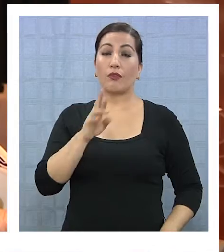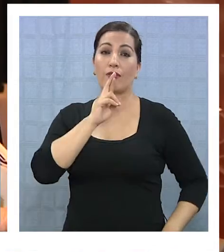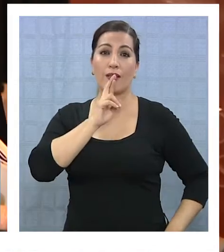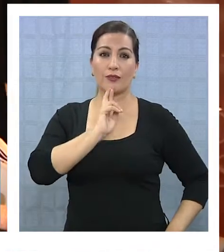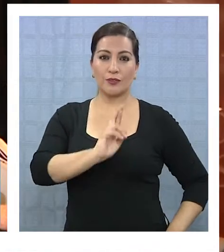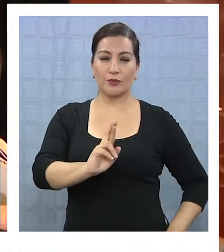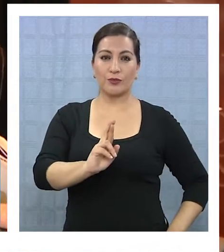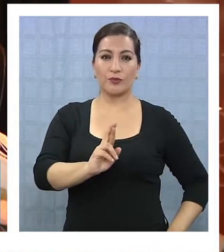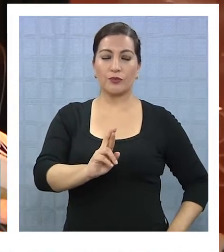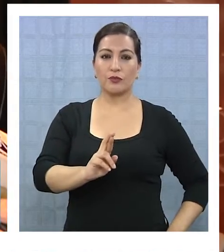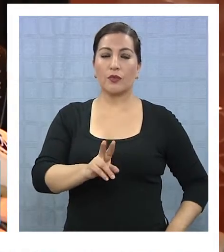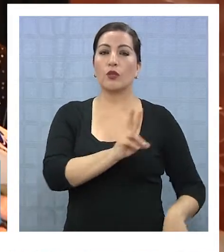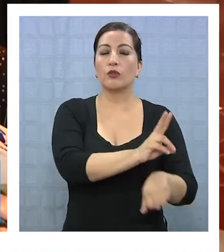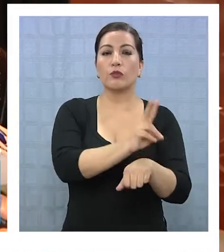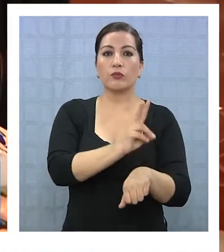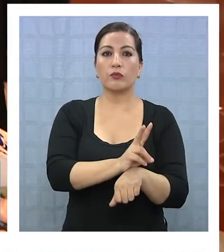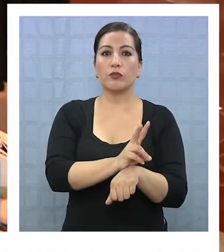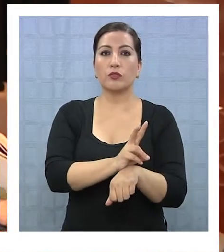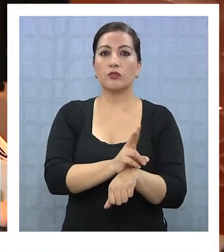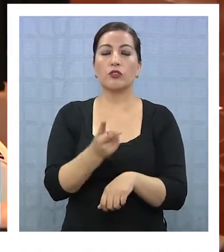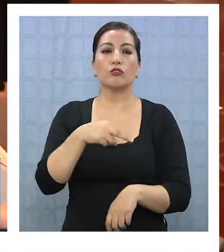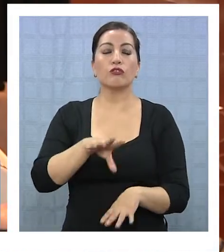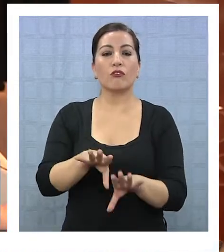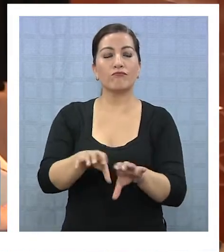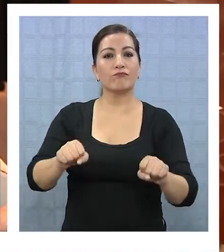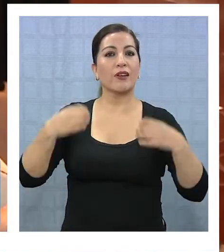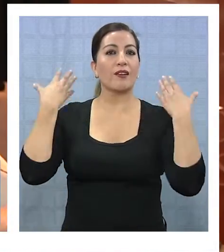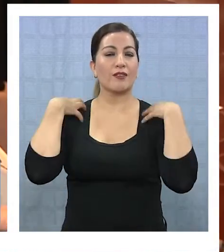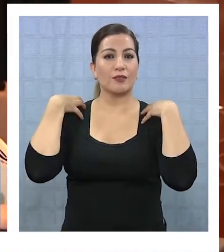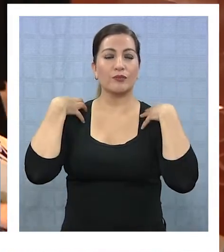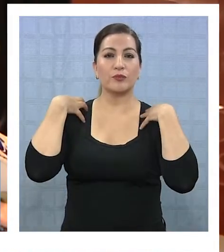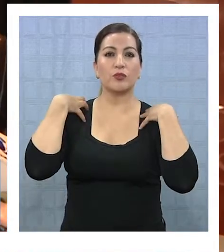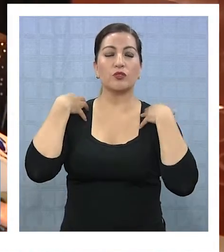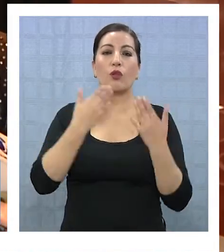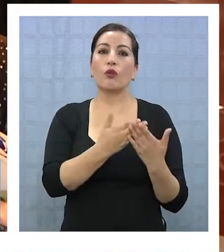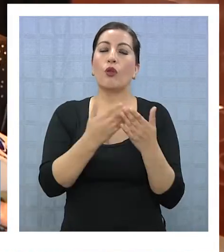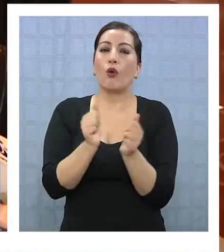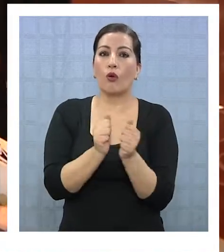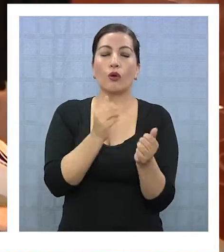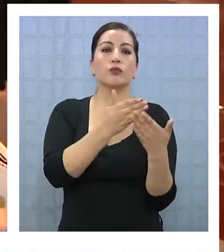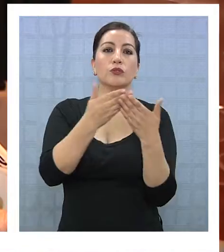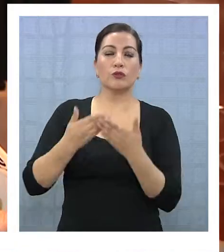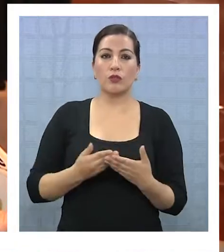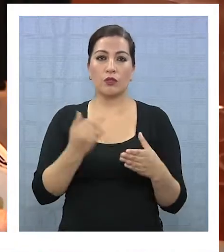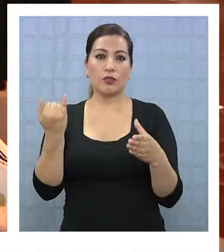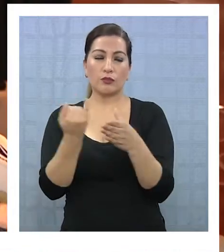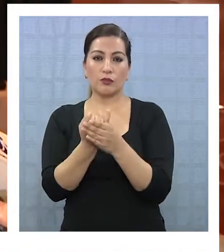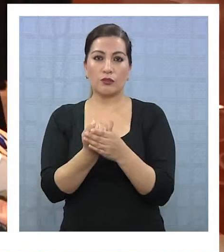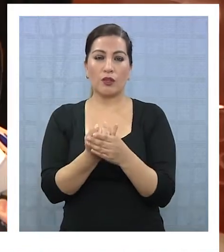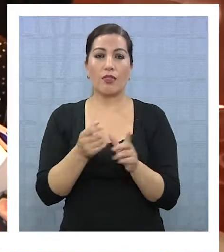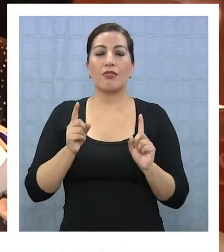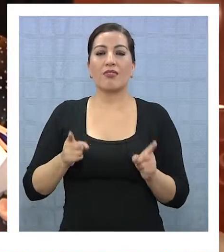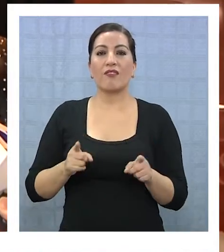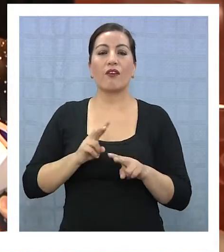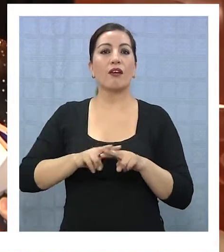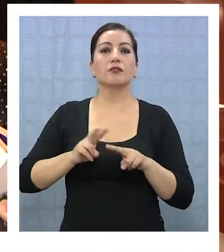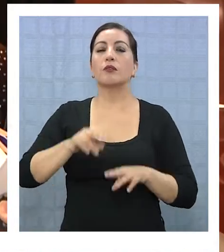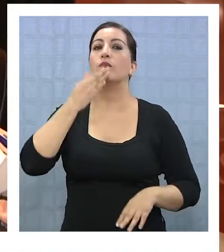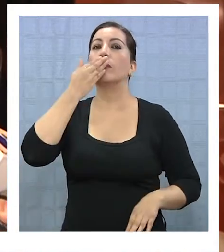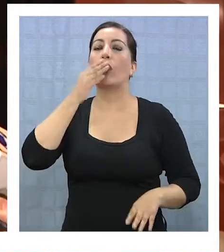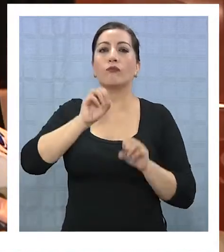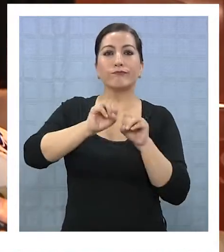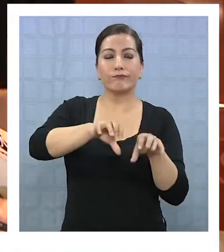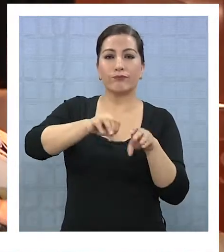resultados, que los docentes están muy comprometidos con sus estudiantes, están comprometidos con la inclusión, pero se debe fortalecer la